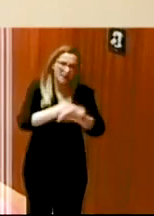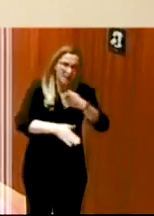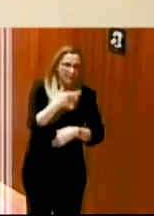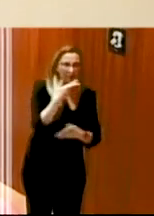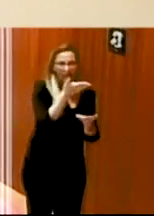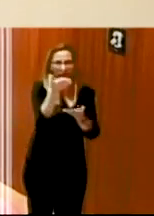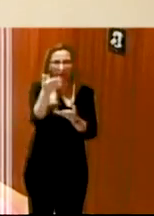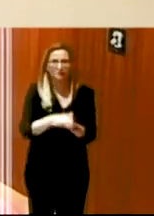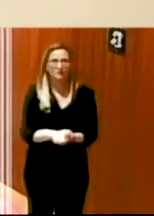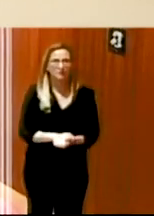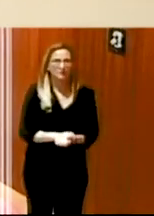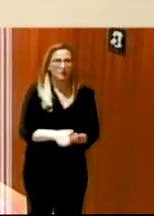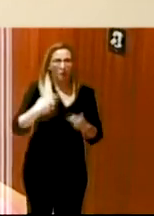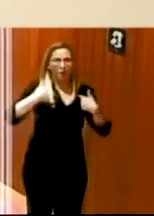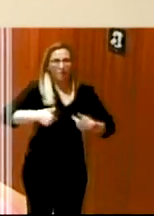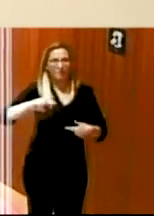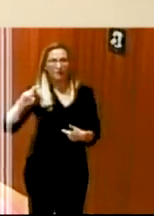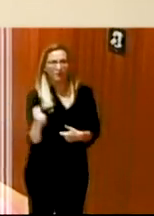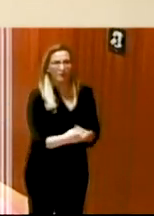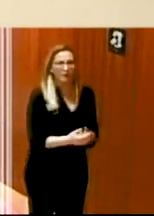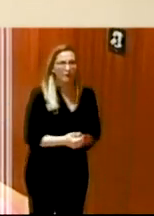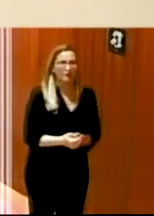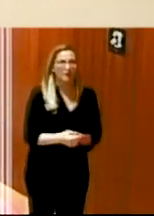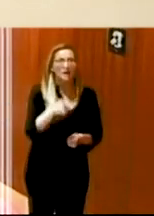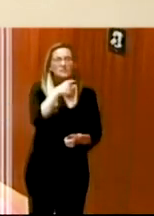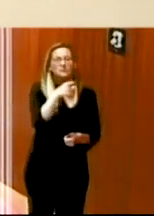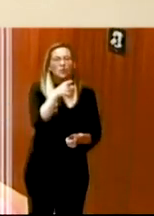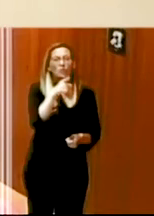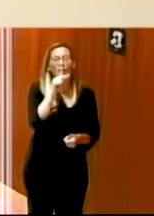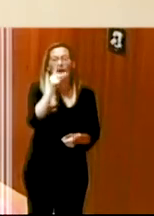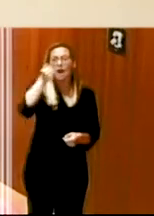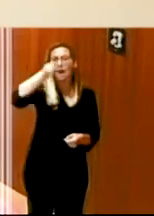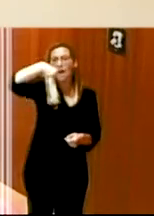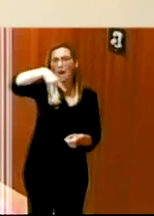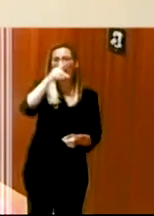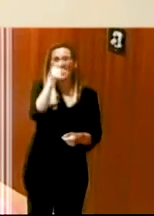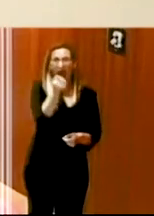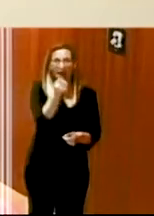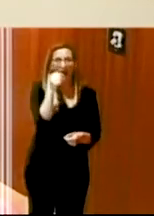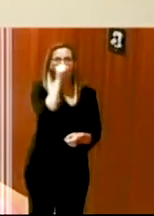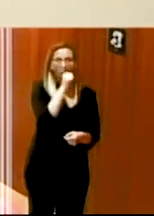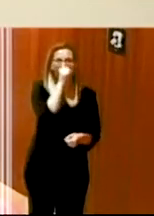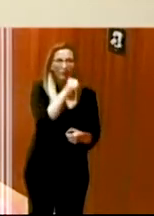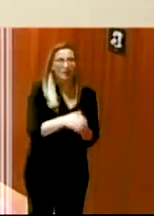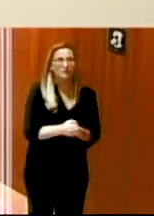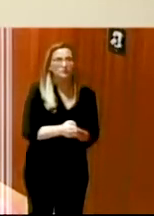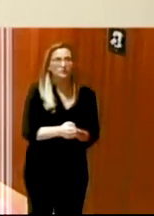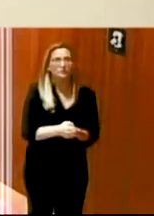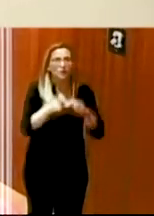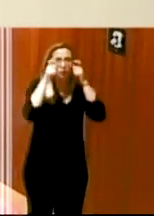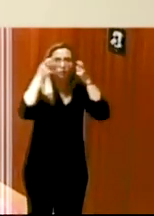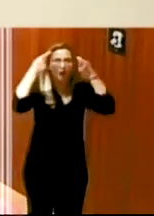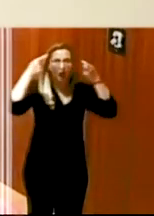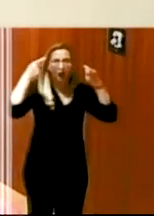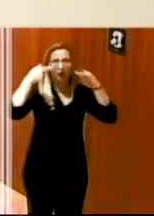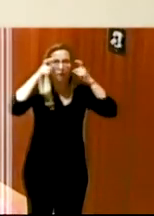de diversidad funcional este fue el concierto con el canca que estuvimos haciendo sino danza en el cultural fest con mister